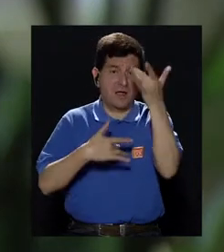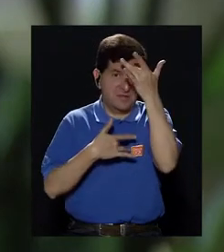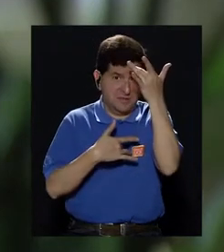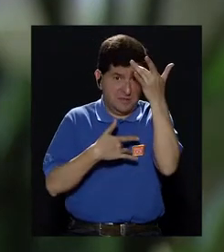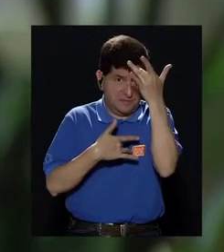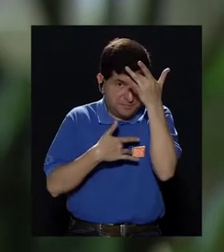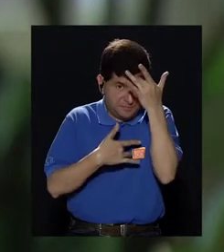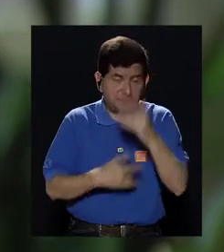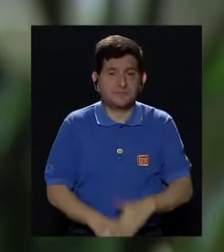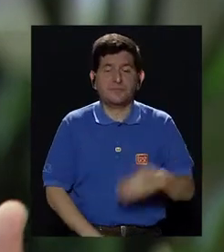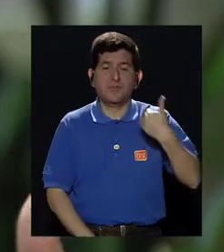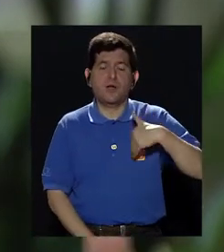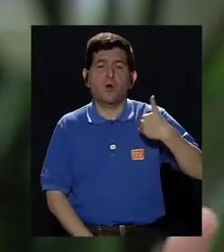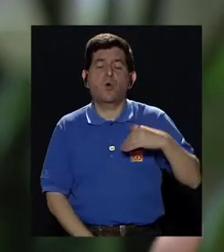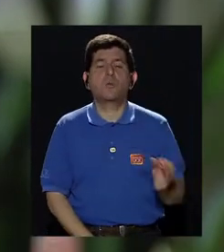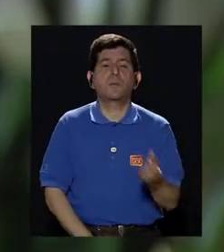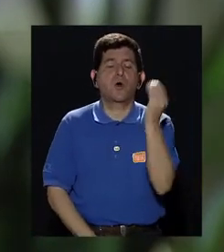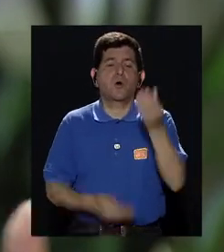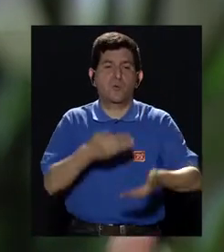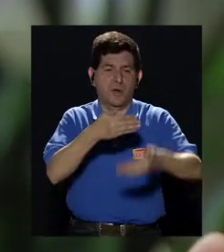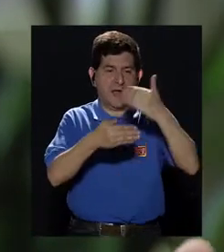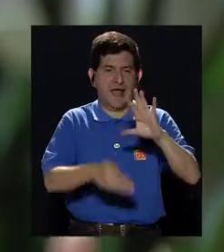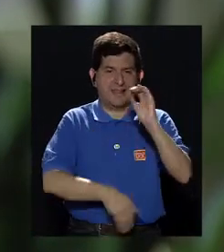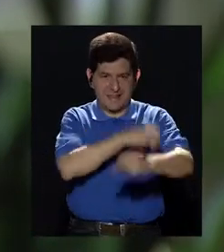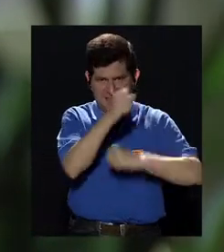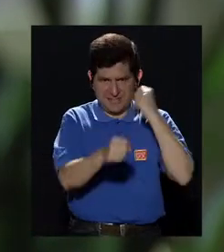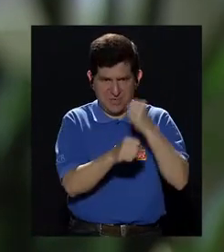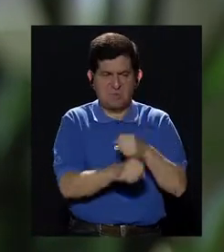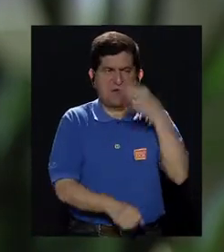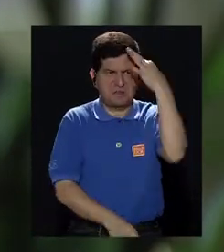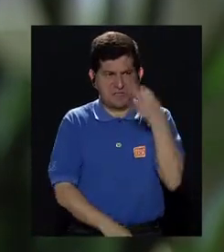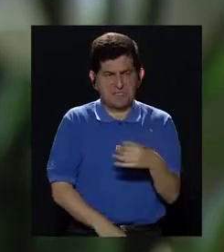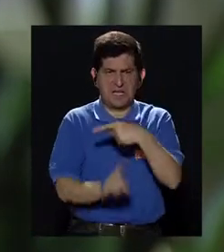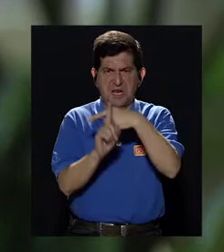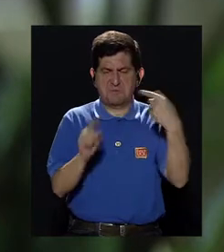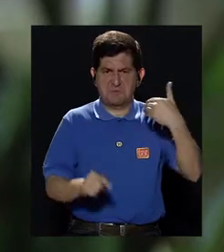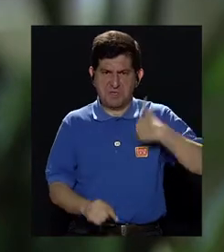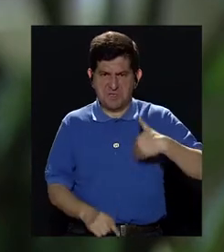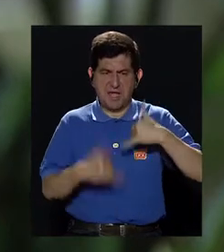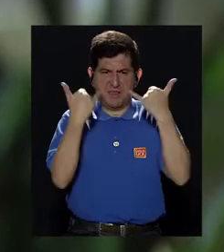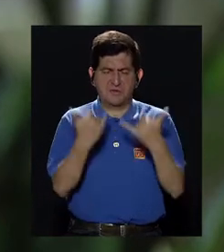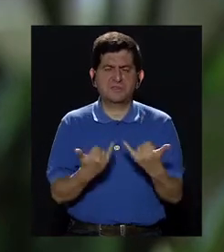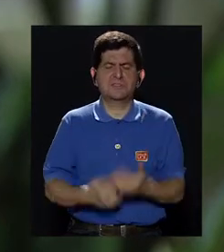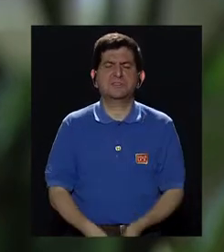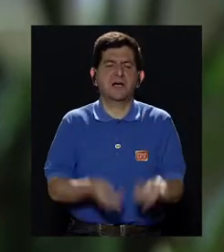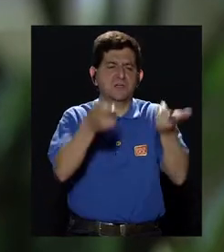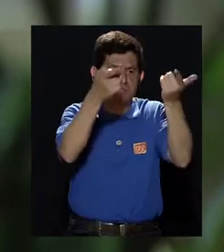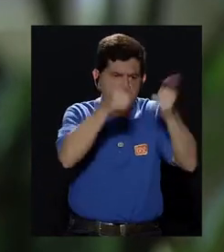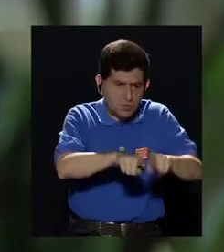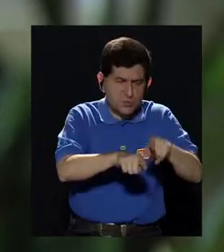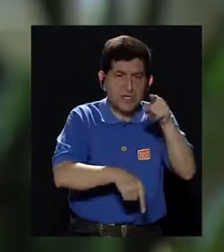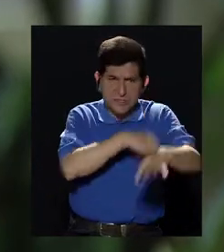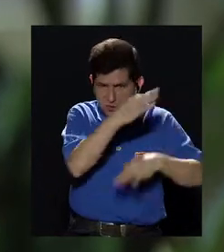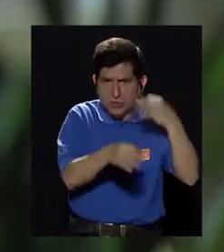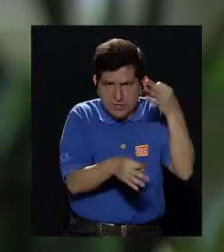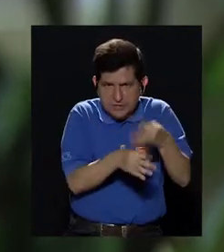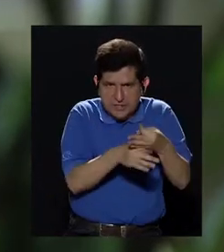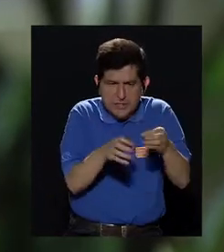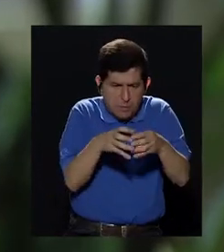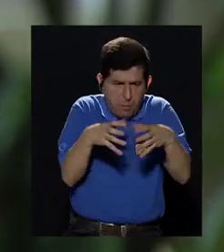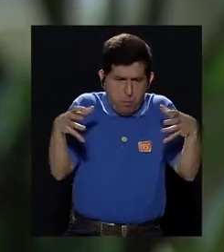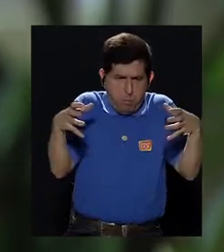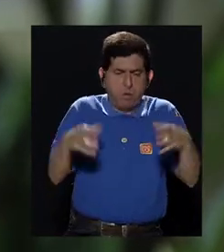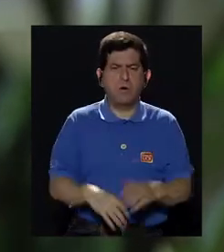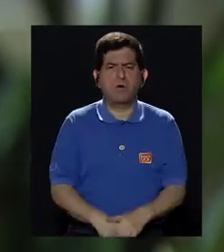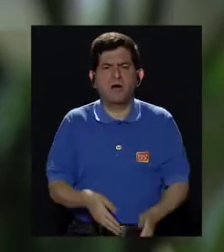una enfermedad o un padecimiento del hombre joven. Antes de los 50 años se calcula que más o menos la mitad de los hombres han tenido algún episodio de prostatitis y muchas